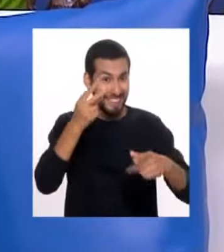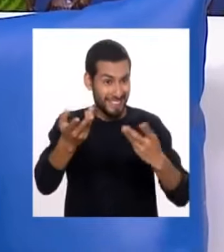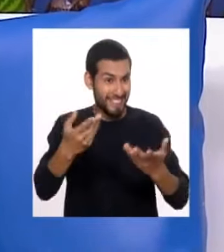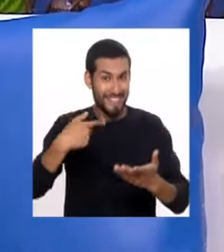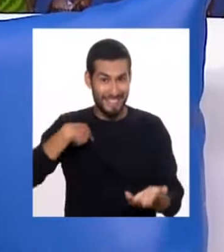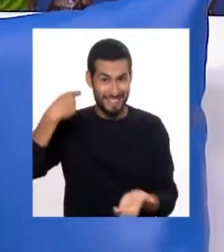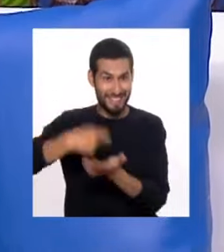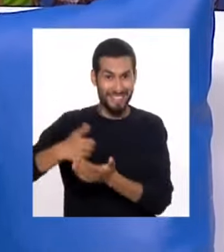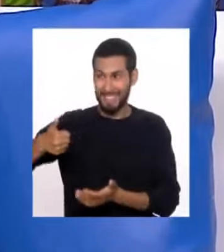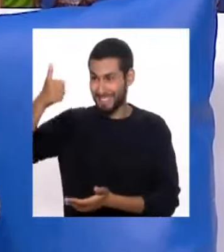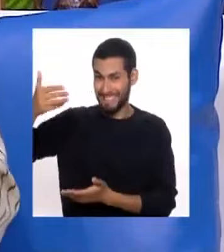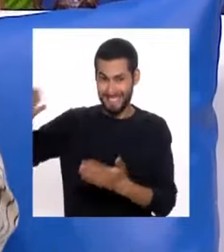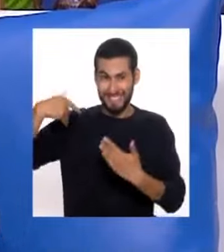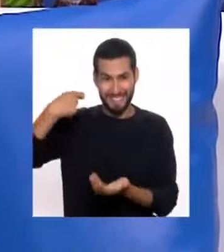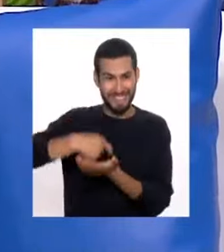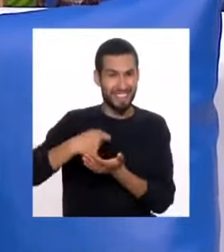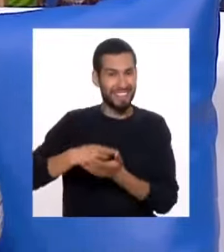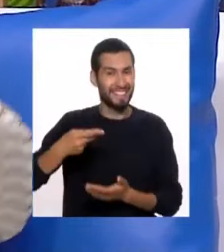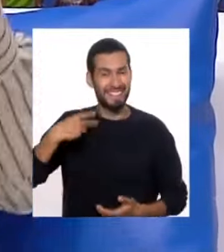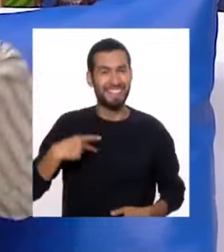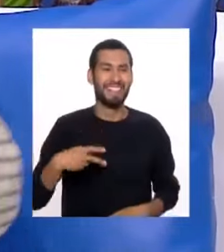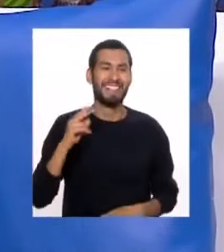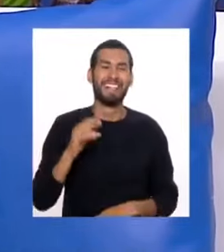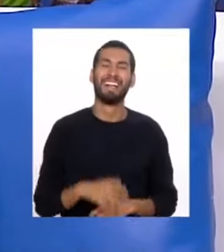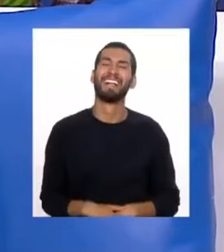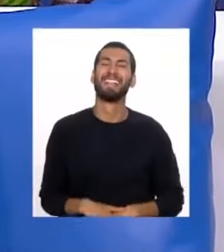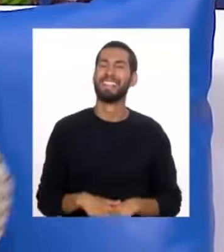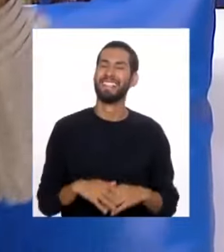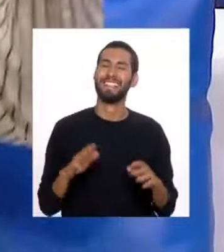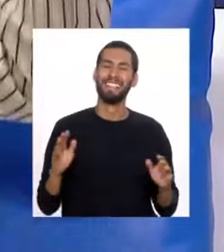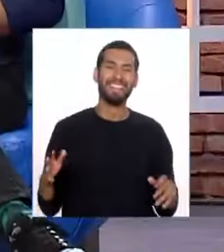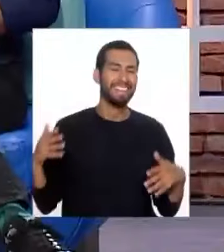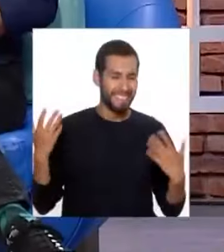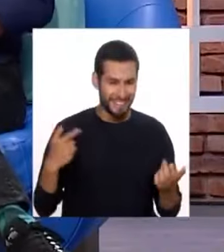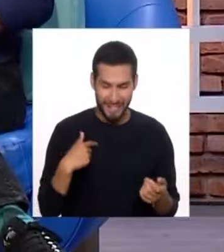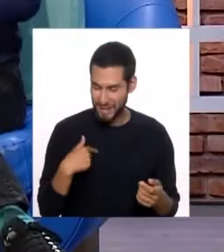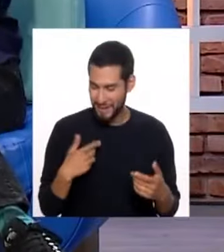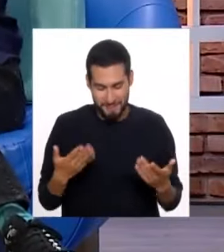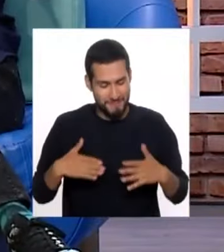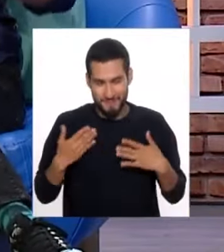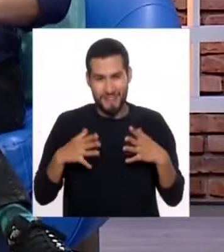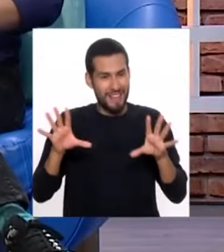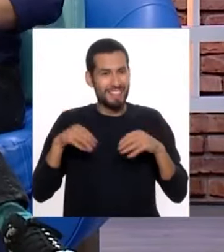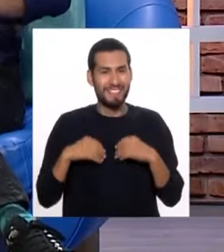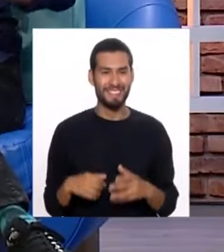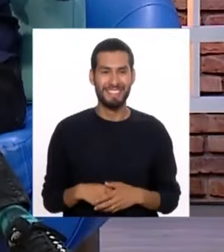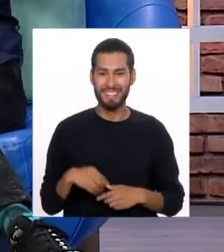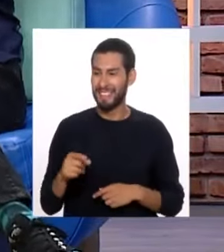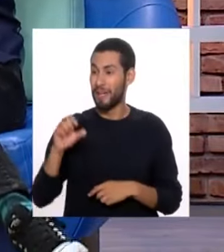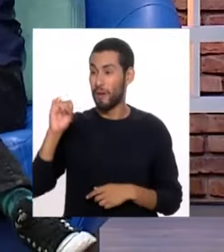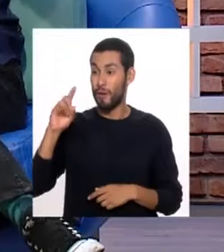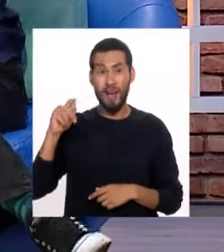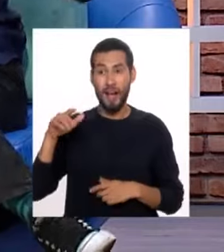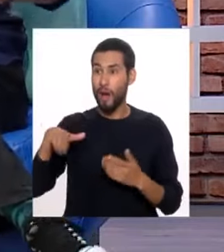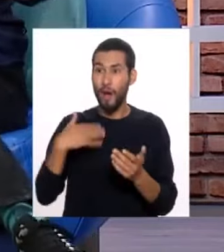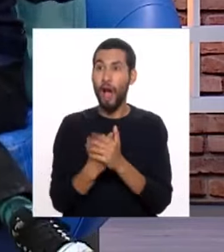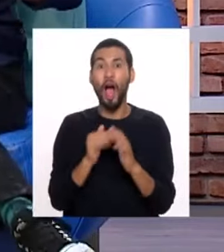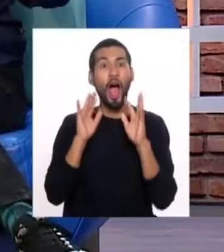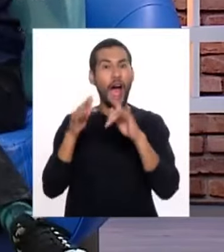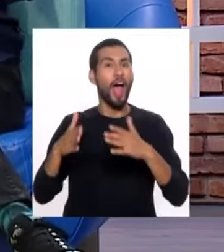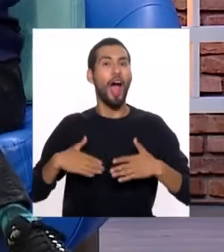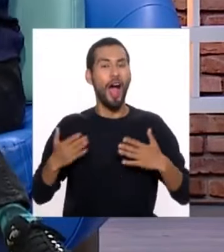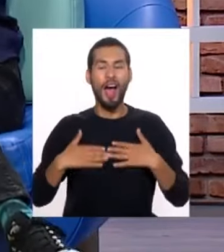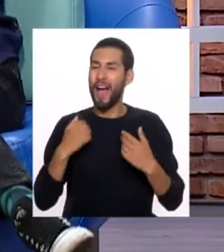¿no? Ahí mi jefe. Claro, ya. Lo pide el pueblo. Le has cambiado la cara a la Sunat. Ahora todos queremos ir a la Sunat.